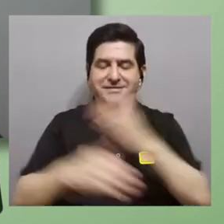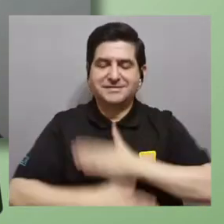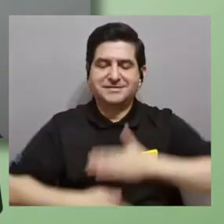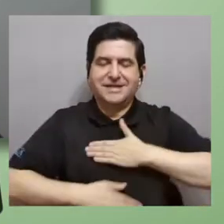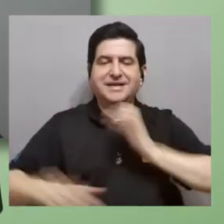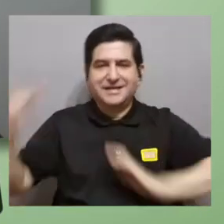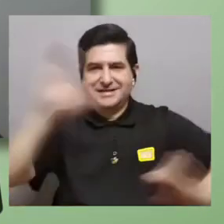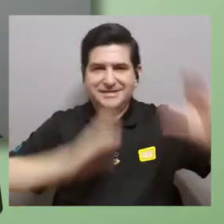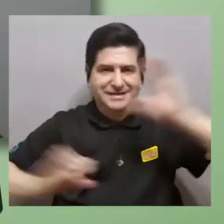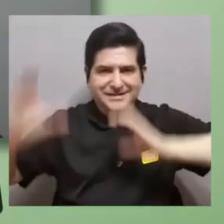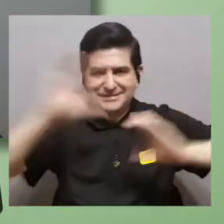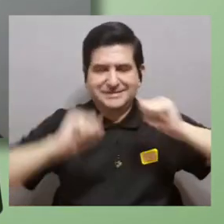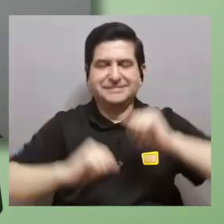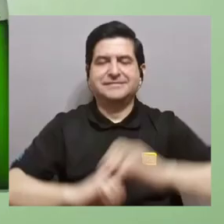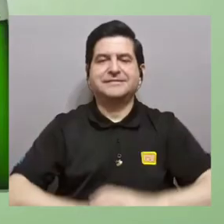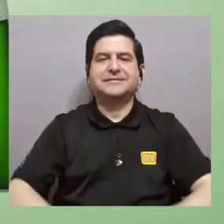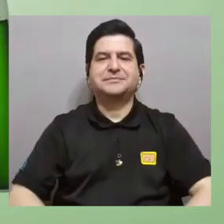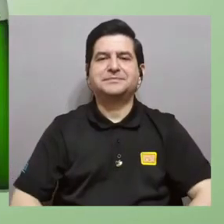de la ciencia